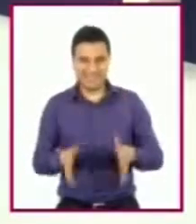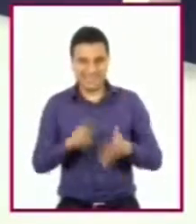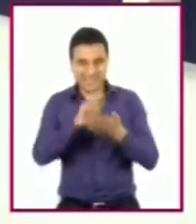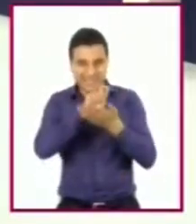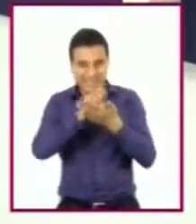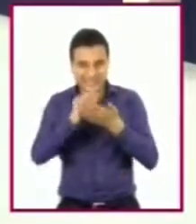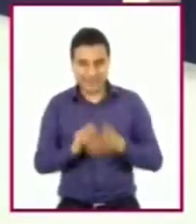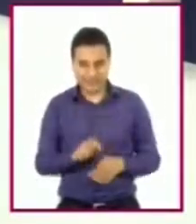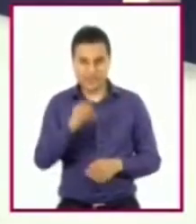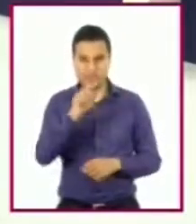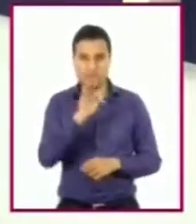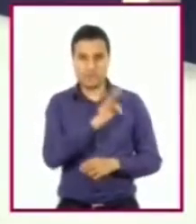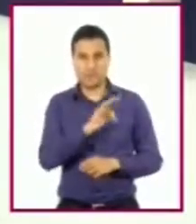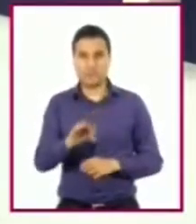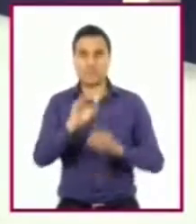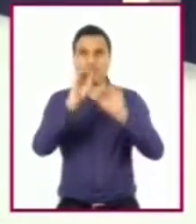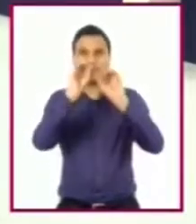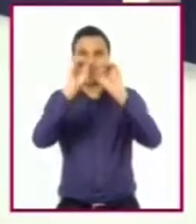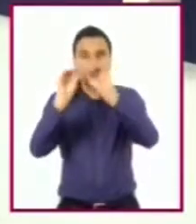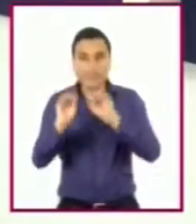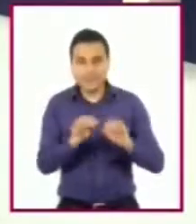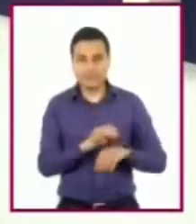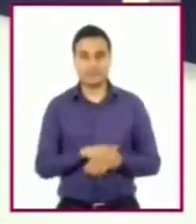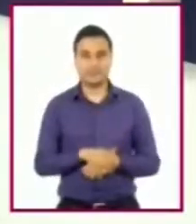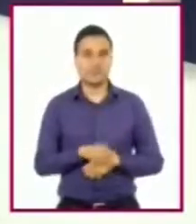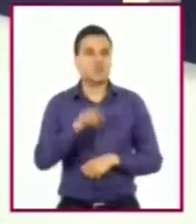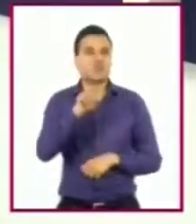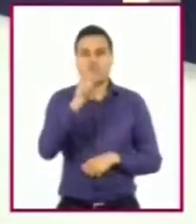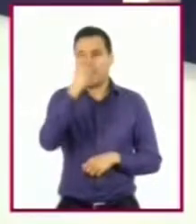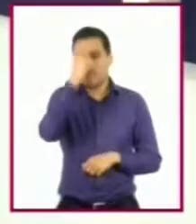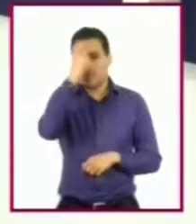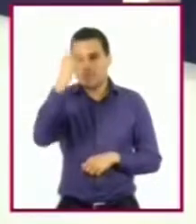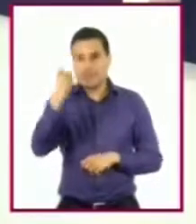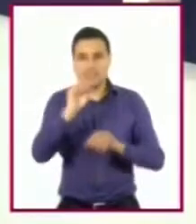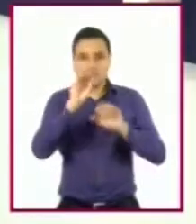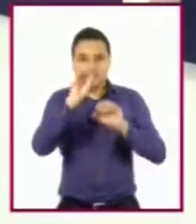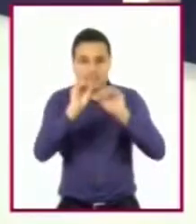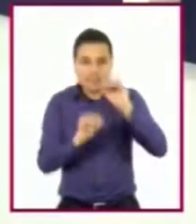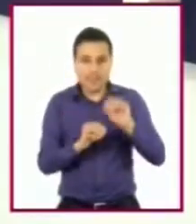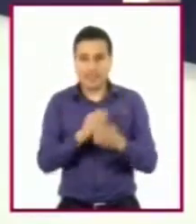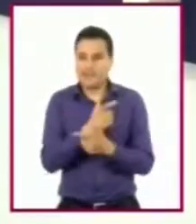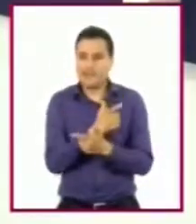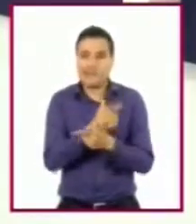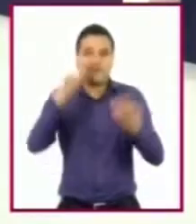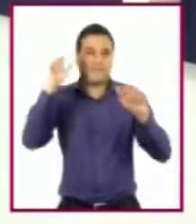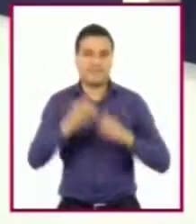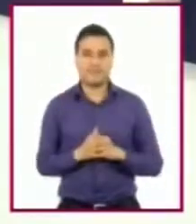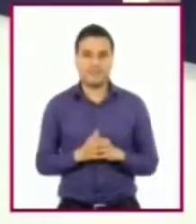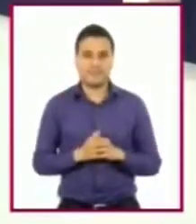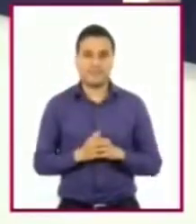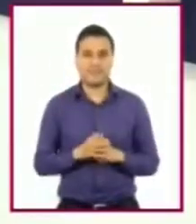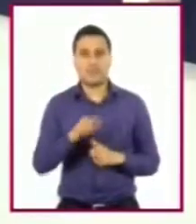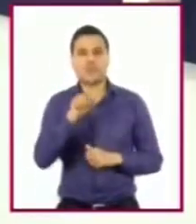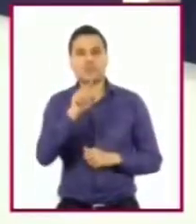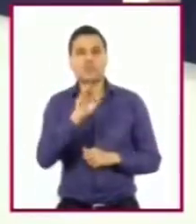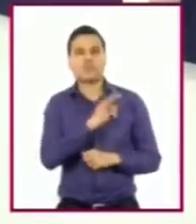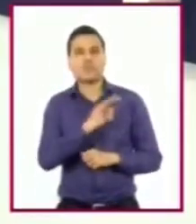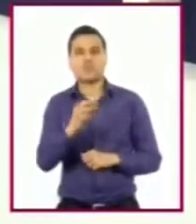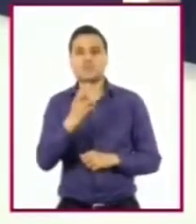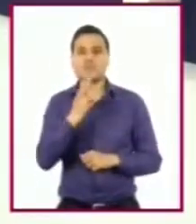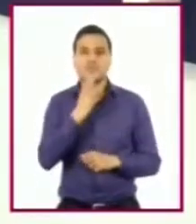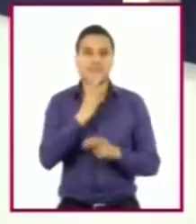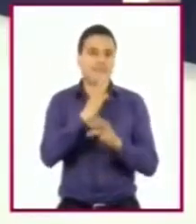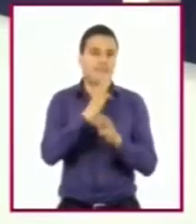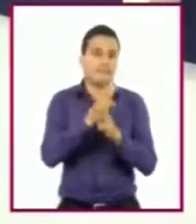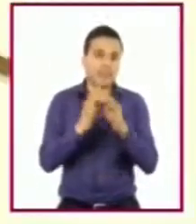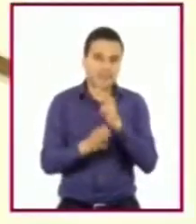Pueden apoyarse en su creatividad y realizar su mapa haciendo uso de otros materiales que tengan